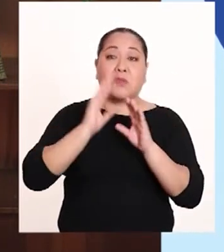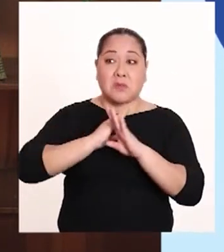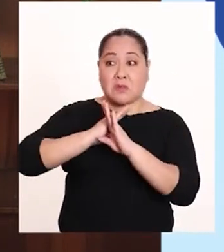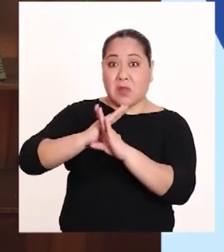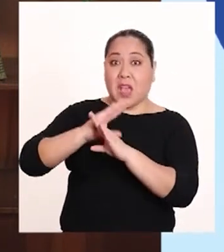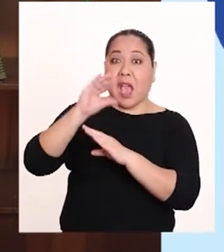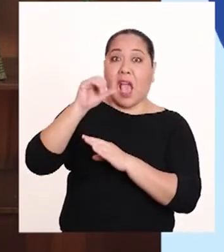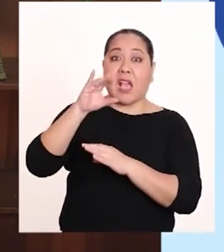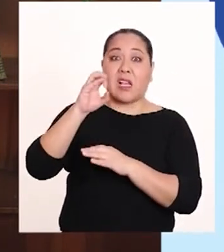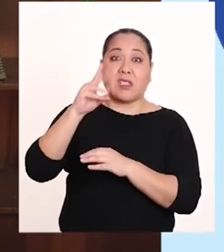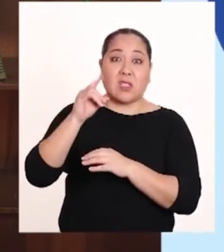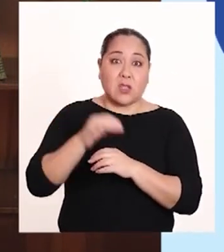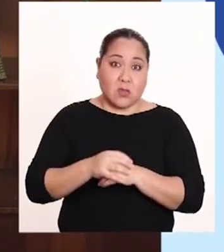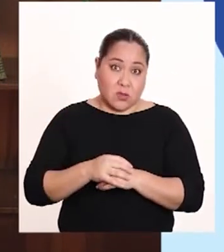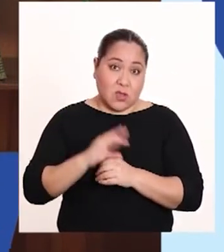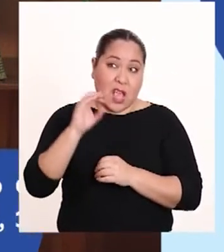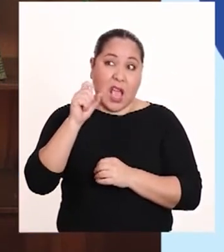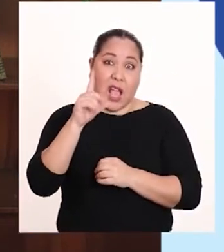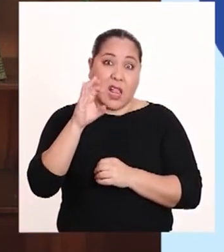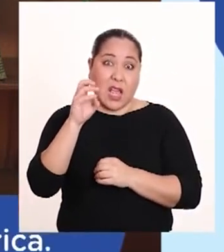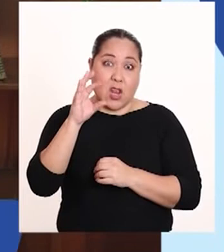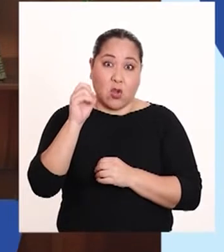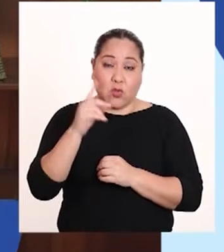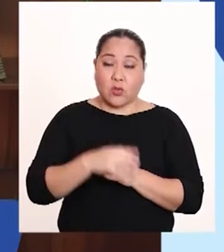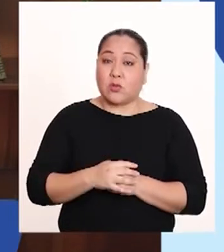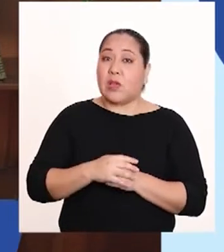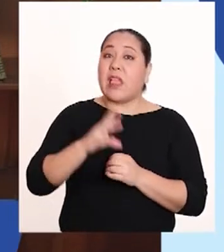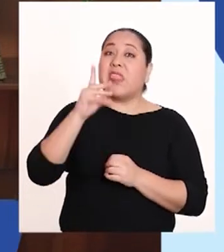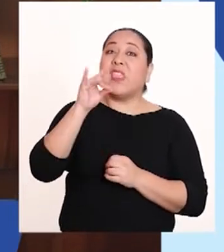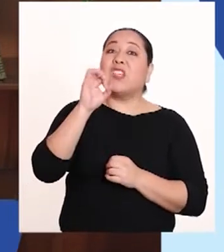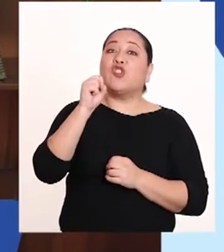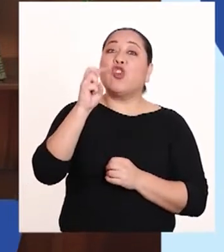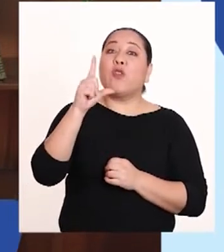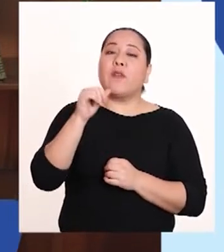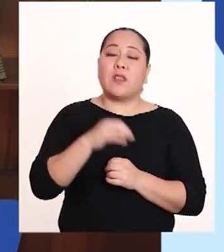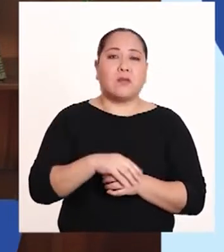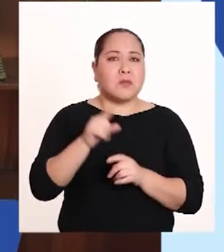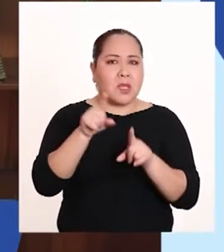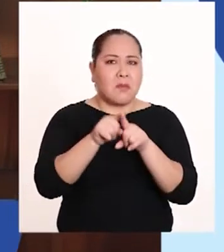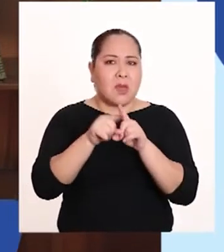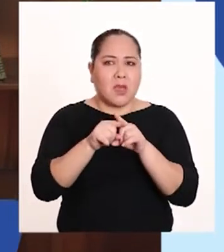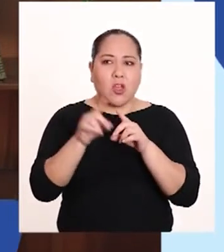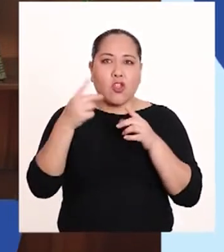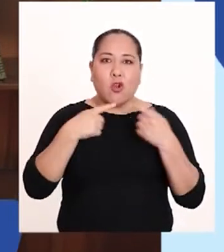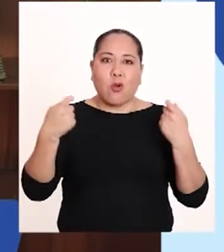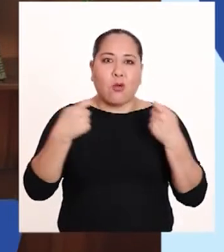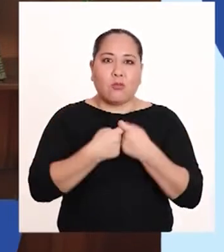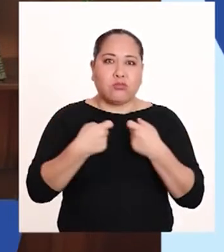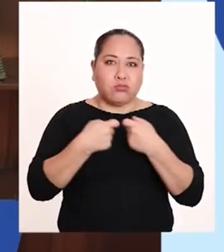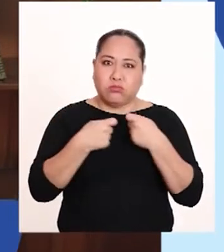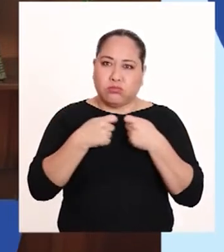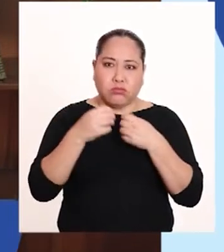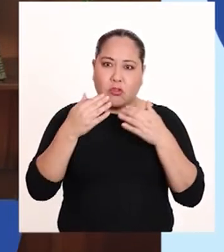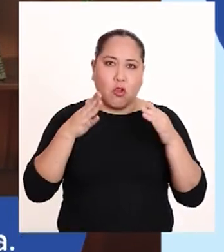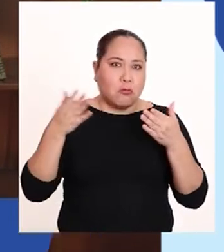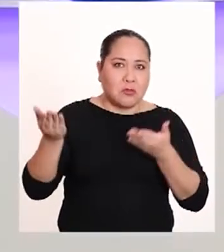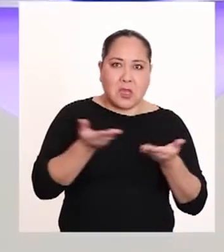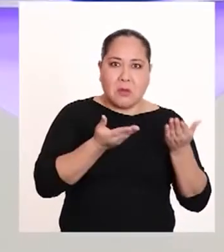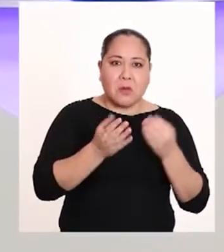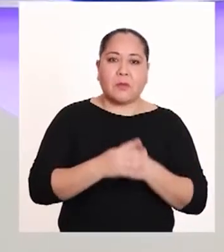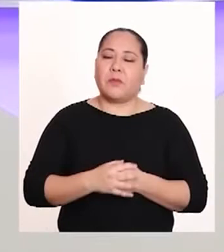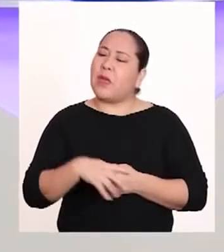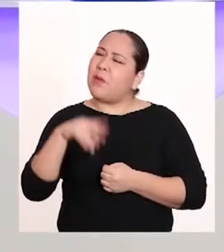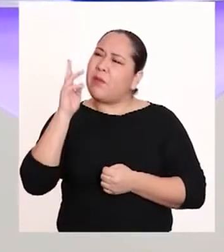a los ácidos, álcalis y disolventes. Además, tienen baja conductividad térmica y eléctrica.